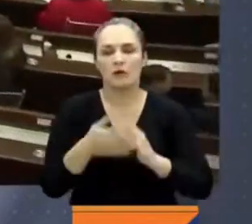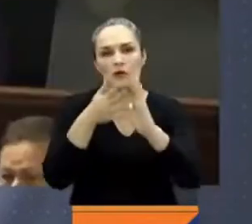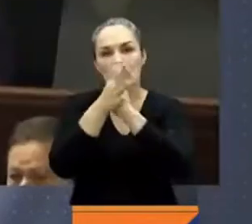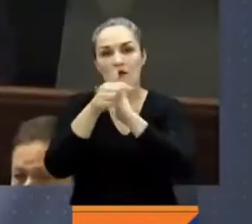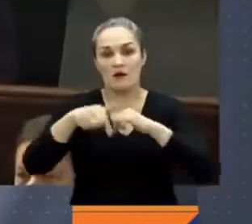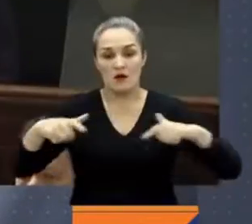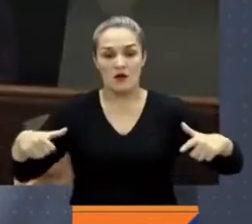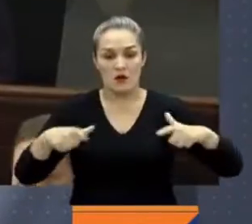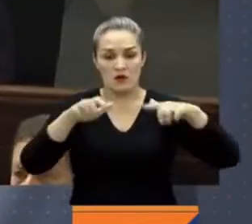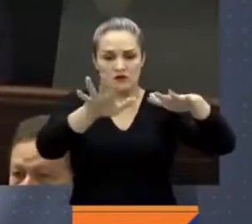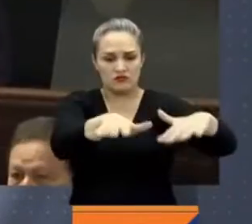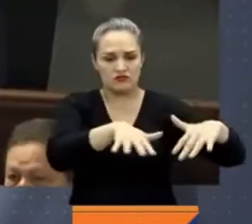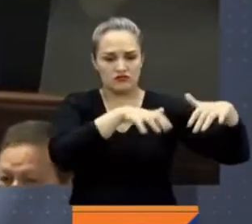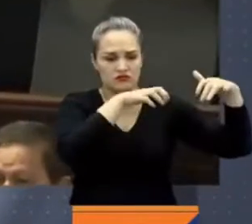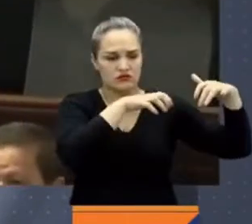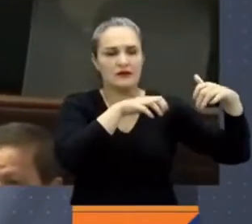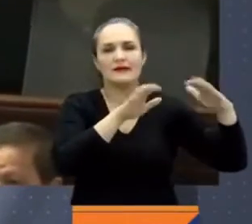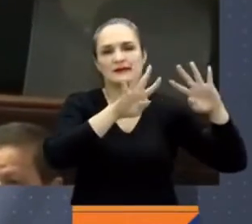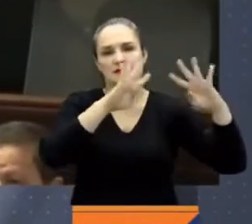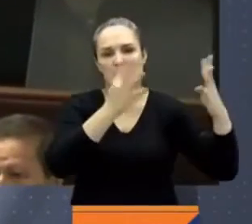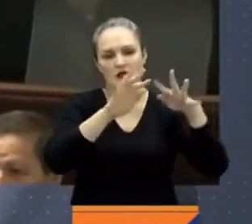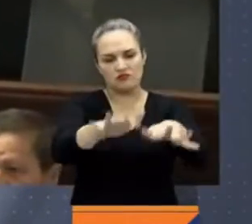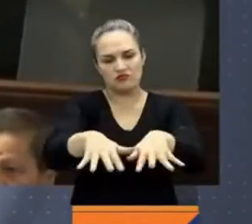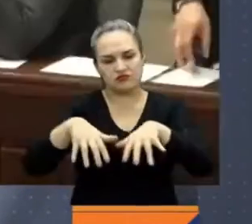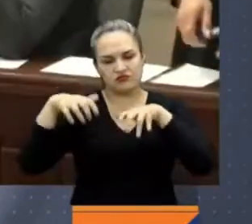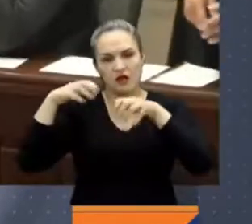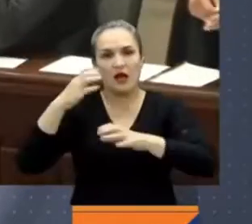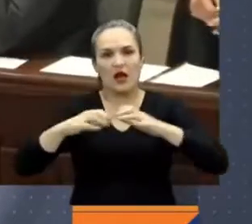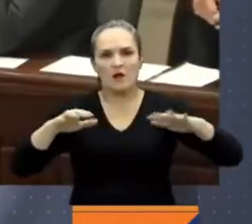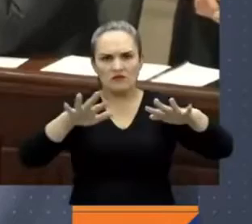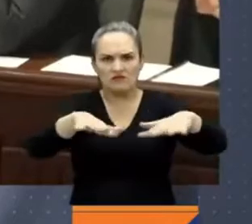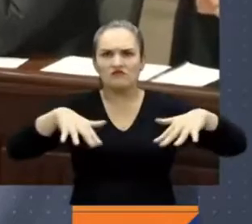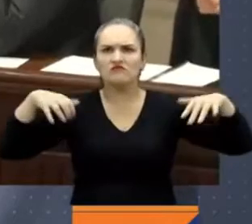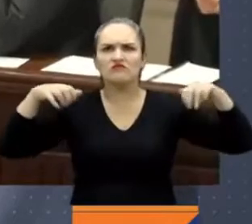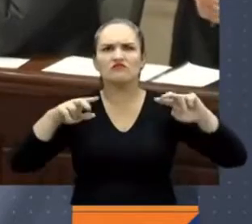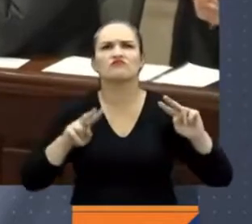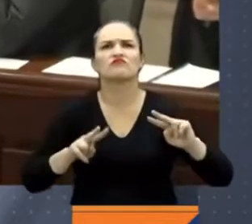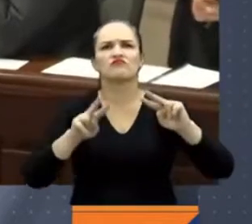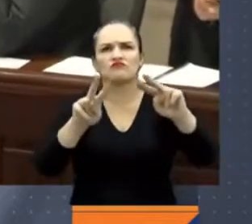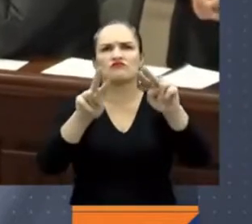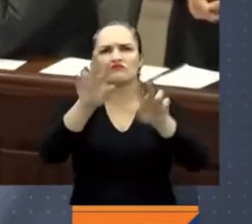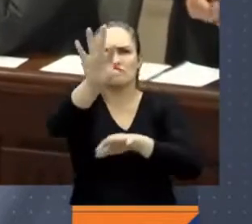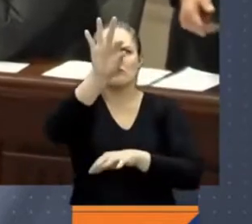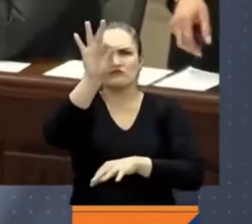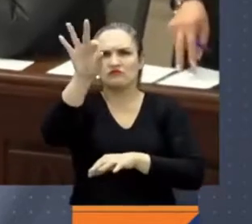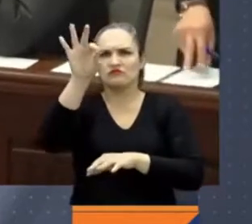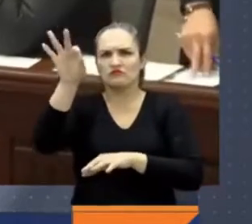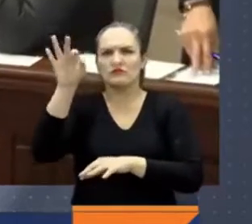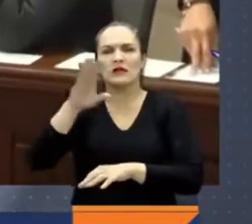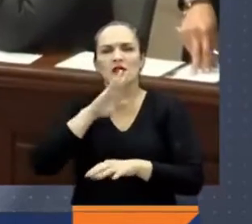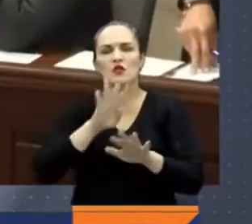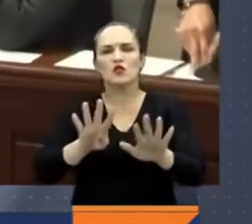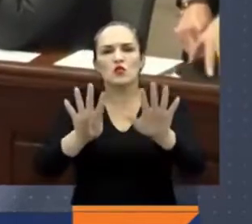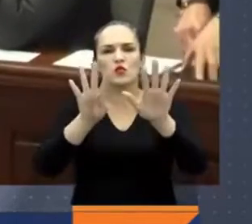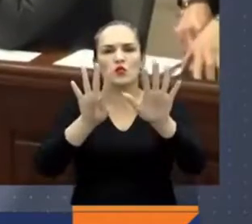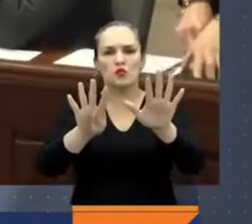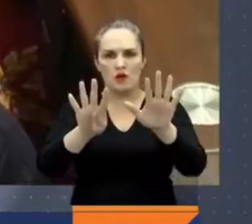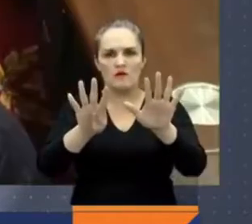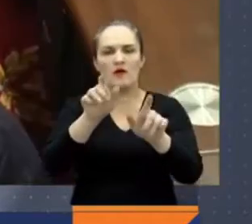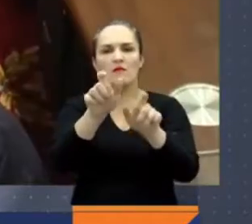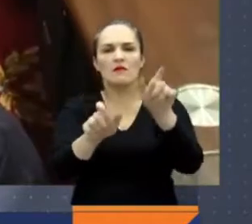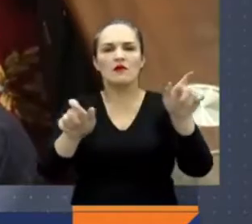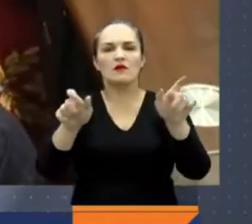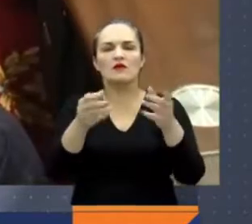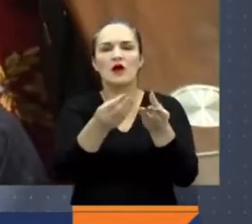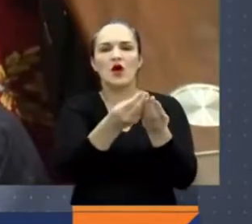el Congreso tanto de Senado como de Cámara, que tendrán la responsabilidad de elegir a los nueve magistrados del Consejo Nacional Electoral para los siguientes